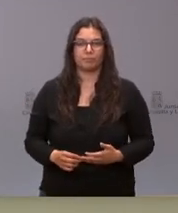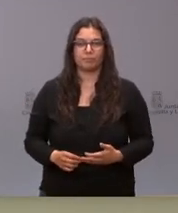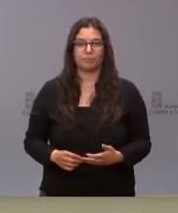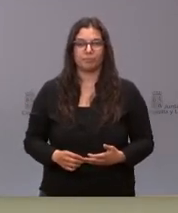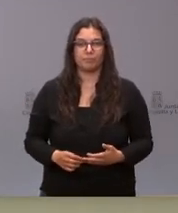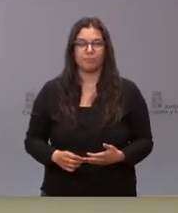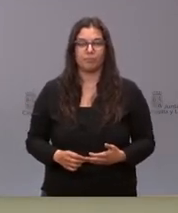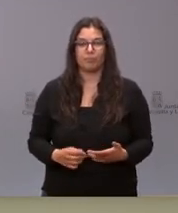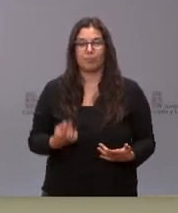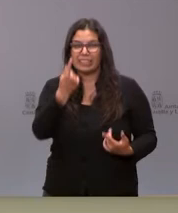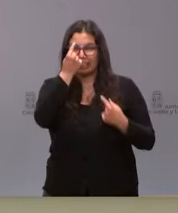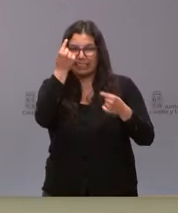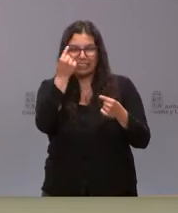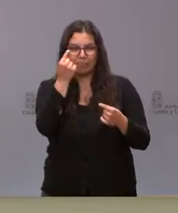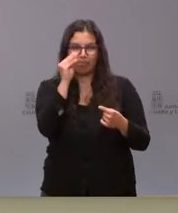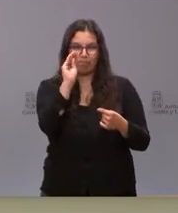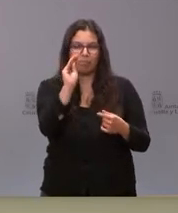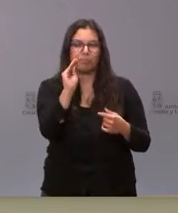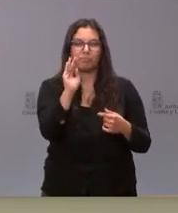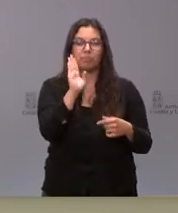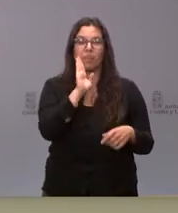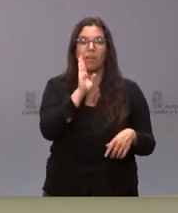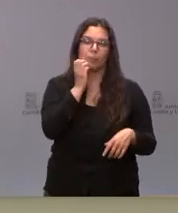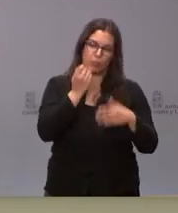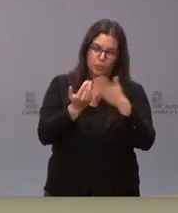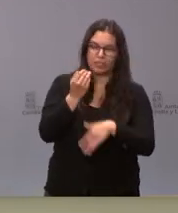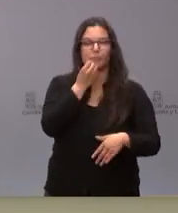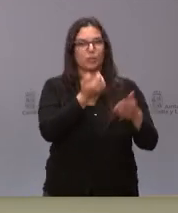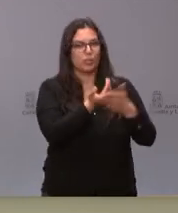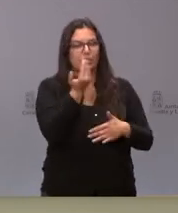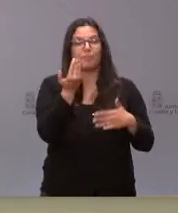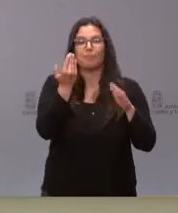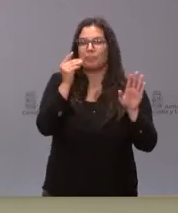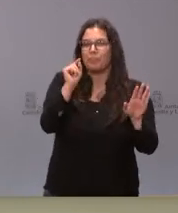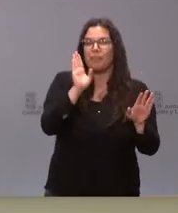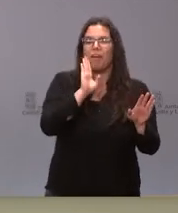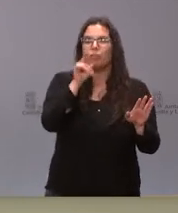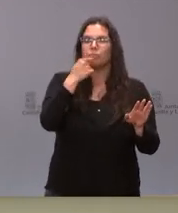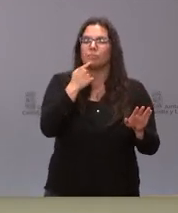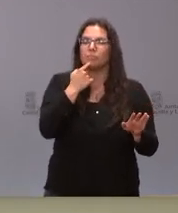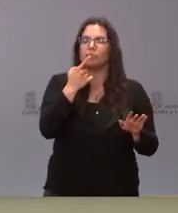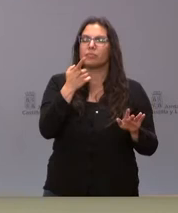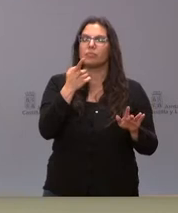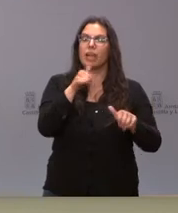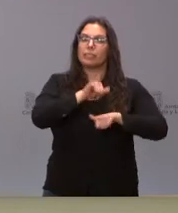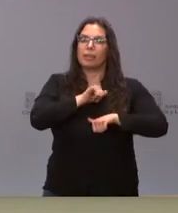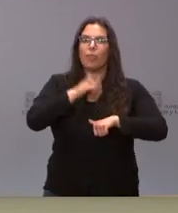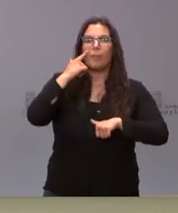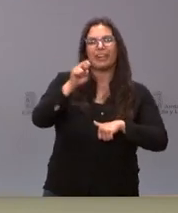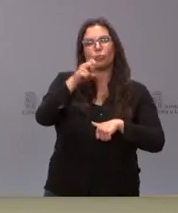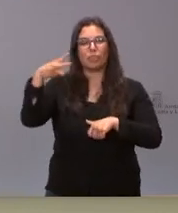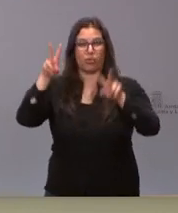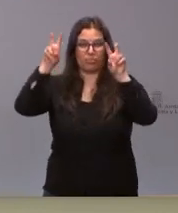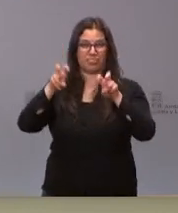un pequeño matiz comentaba buenos días buenos días comentaba que se está a la espera de esos resultados